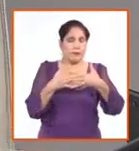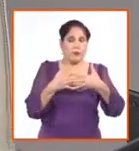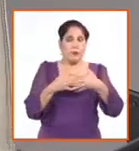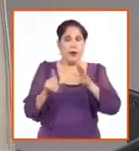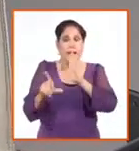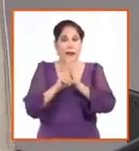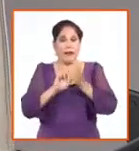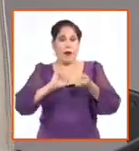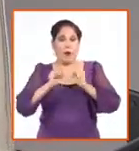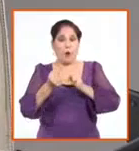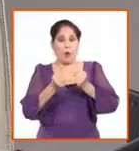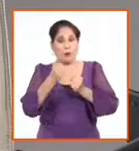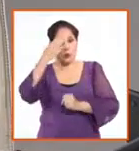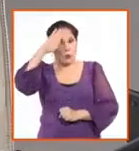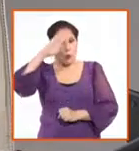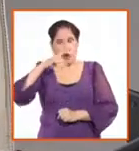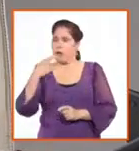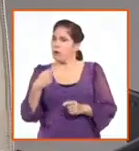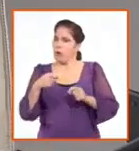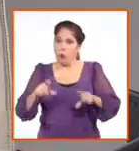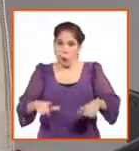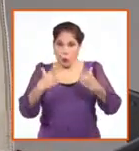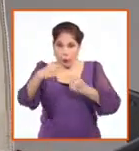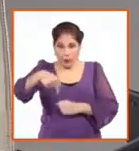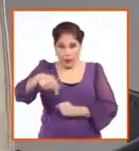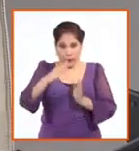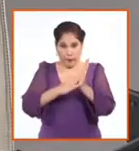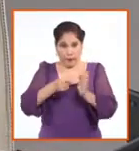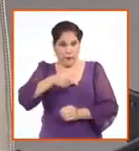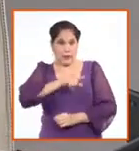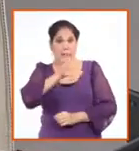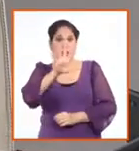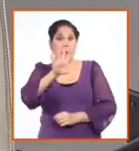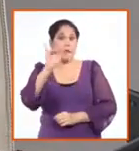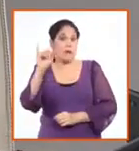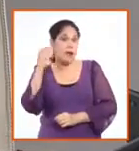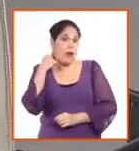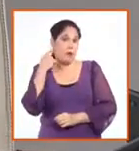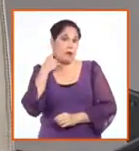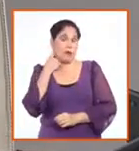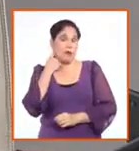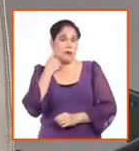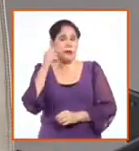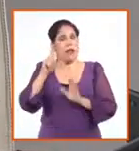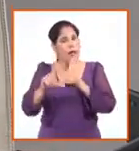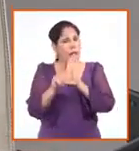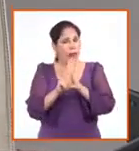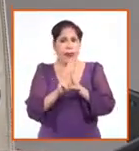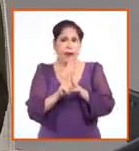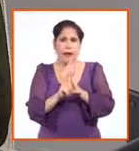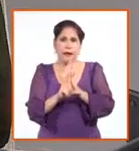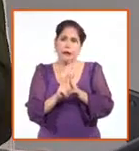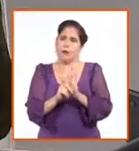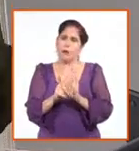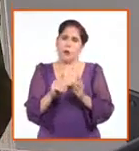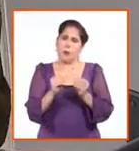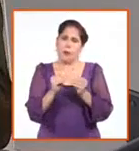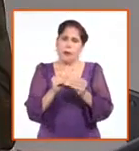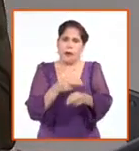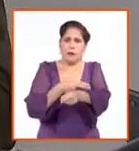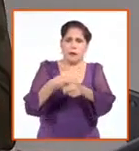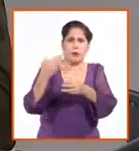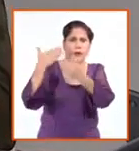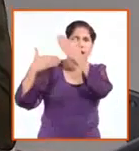ajustes? Que ya cumplió el mes pasado 56 años, una ley obsoleta, que no responde a la realidad histórica actual. ¿Por qué